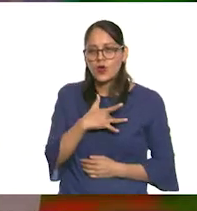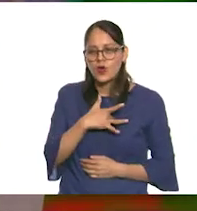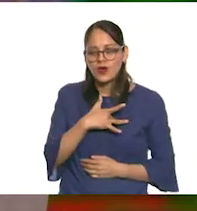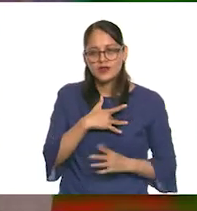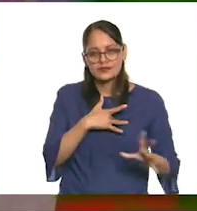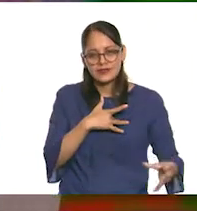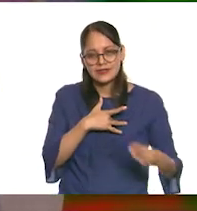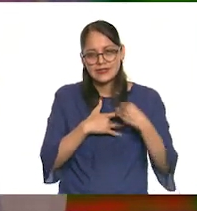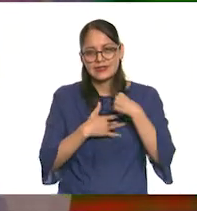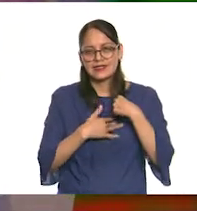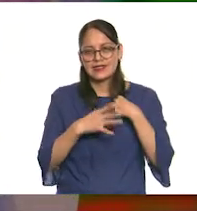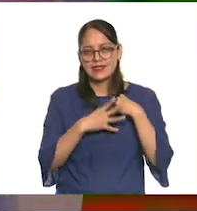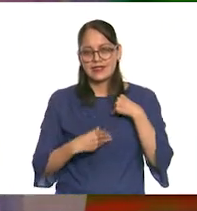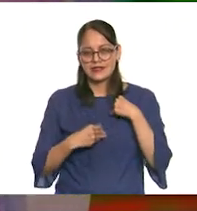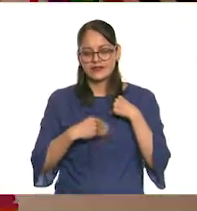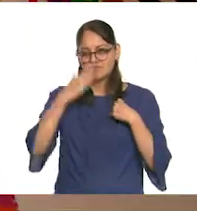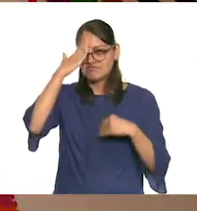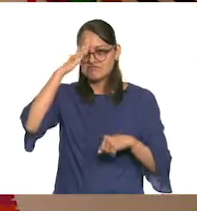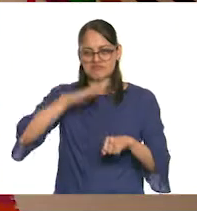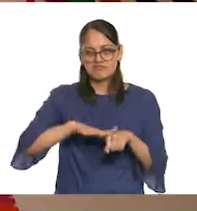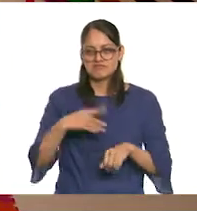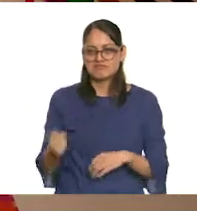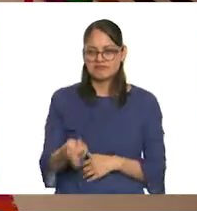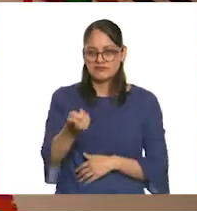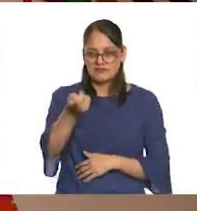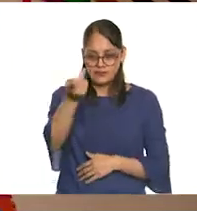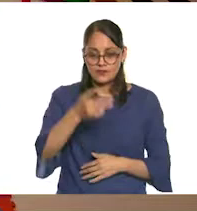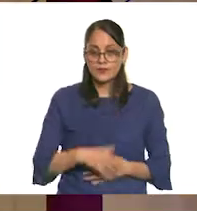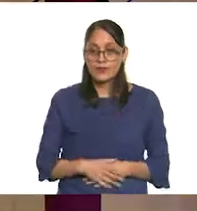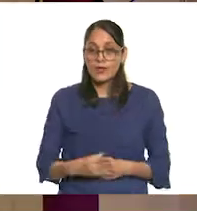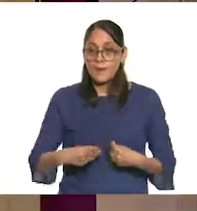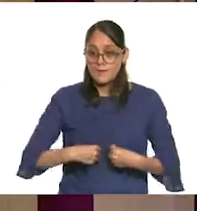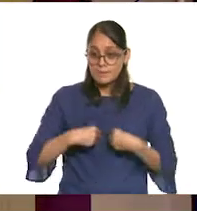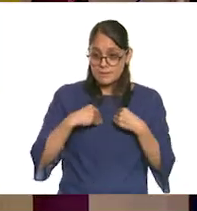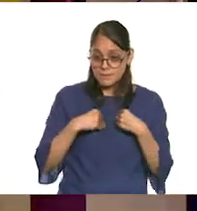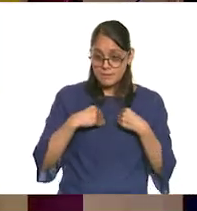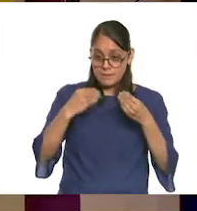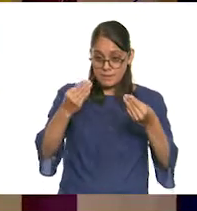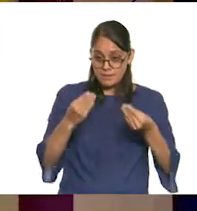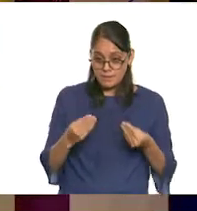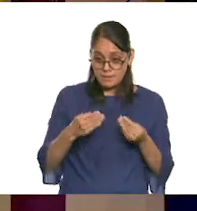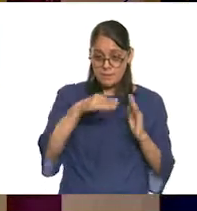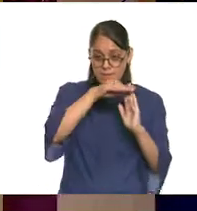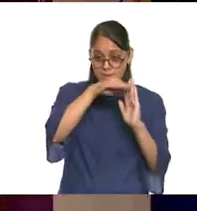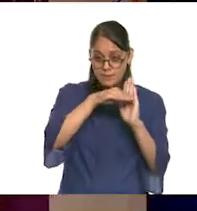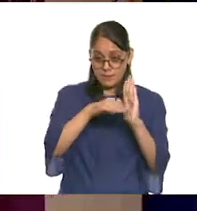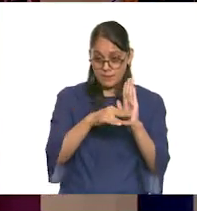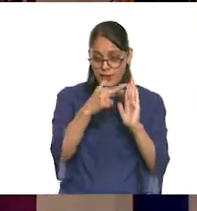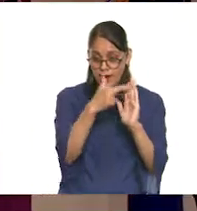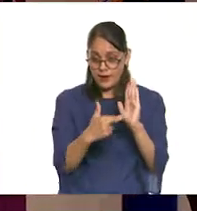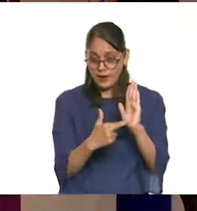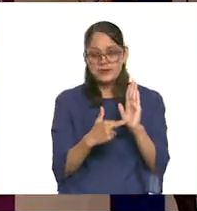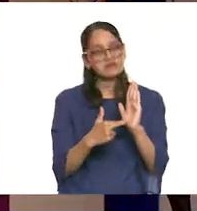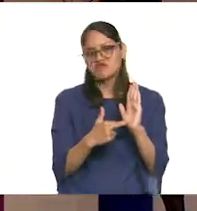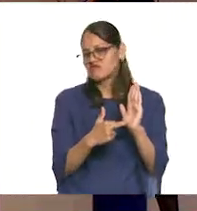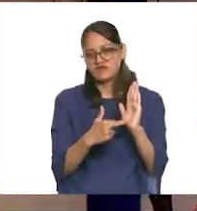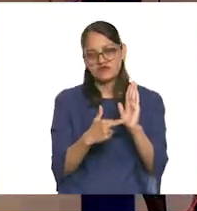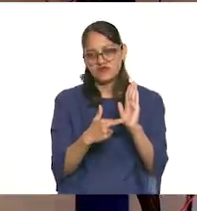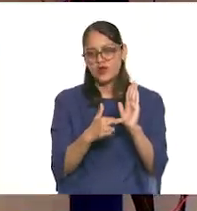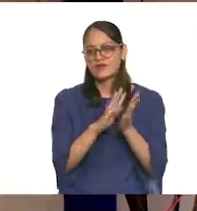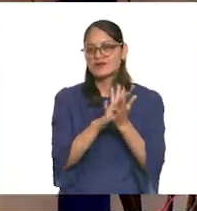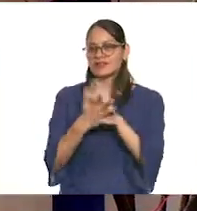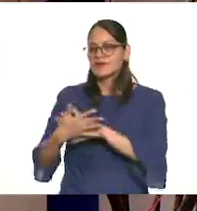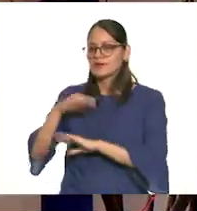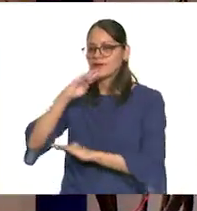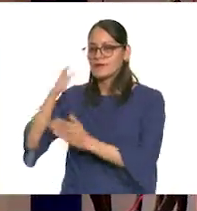para siempre. La vida no viene con un manual de instrucciones. Viene con una mamá.